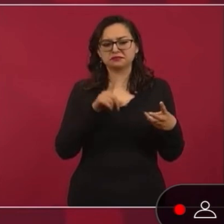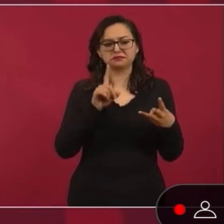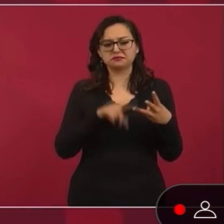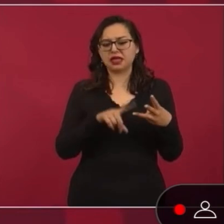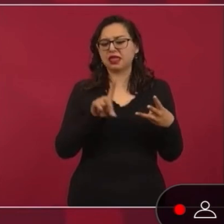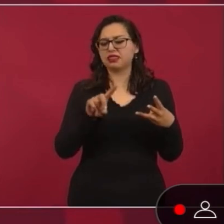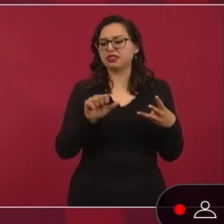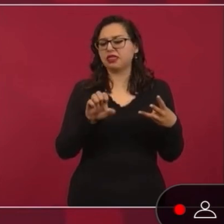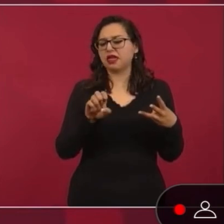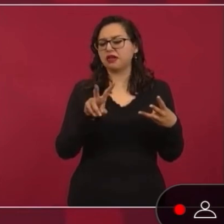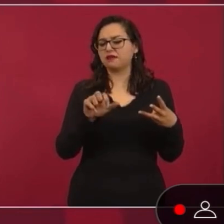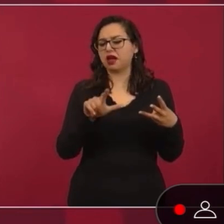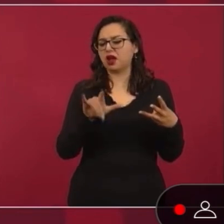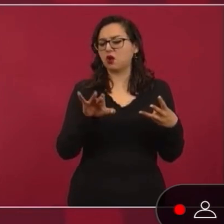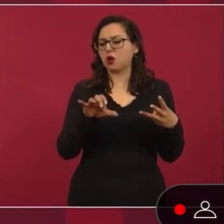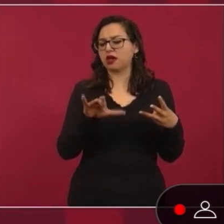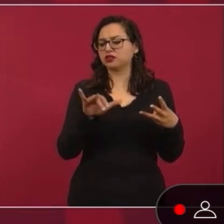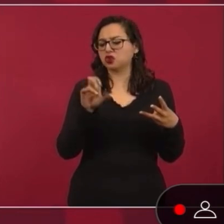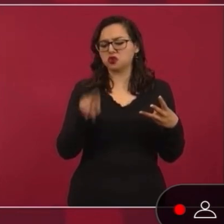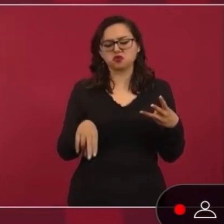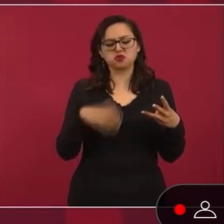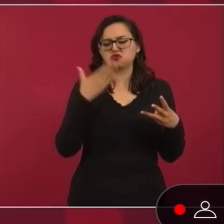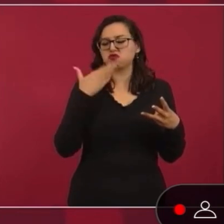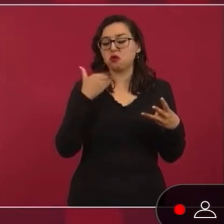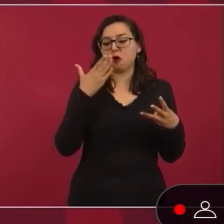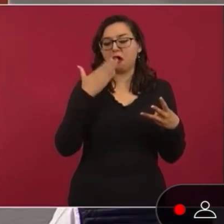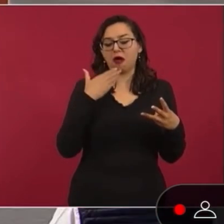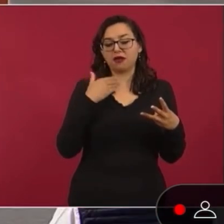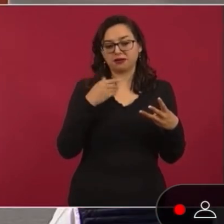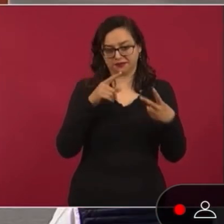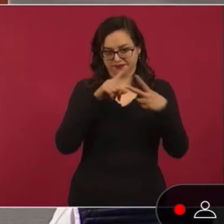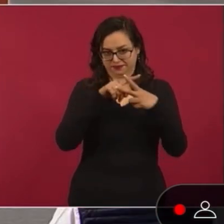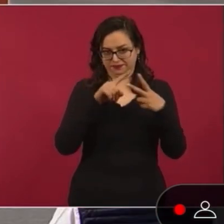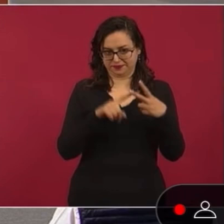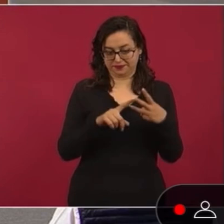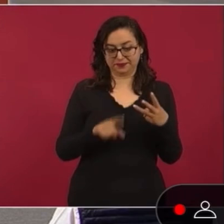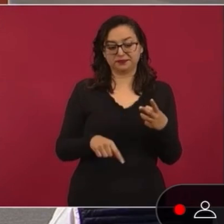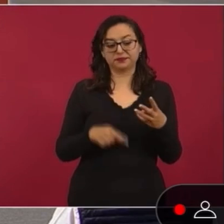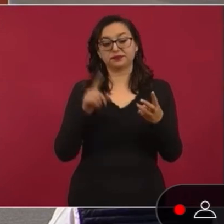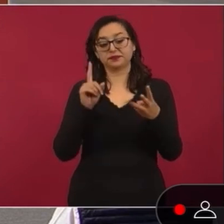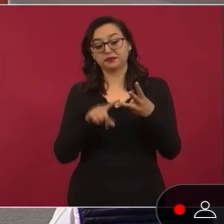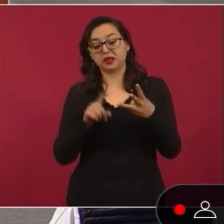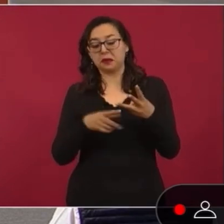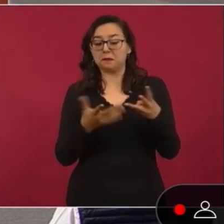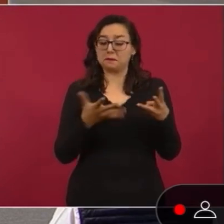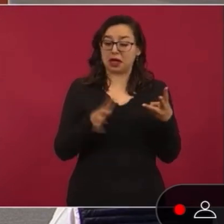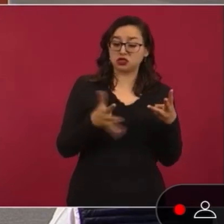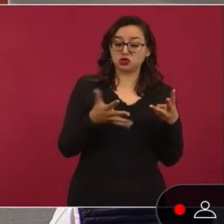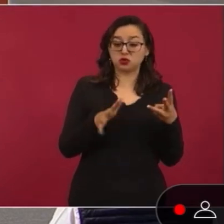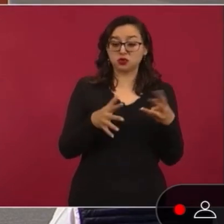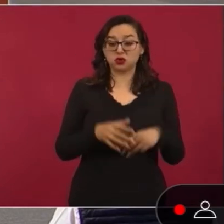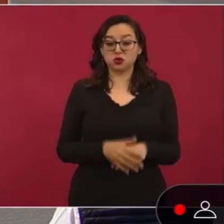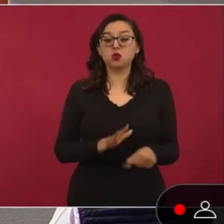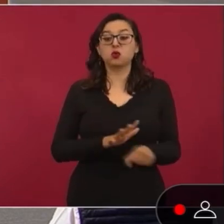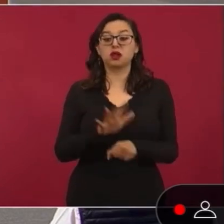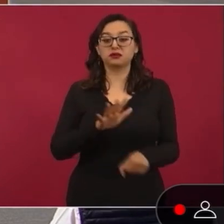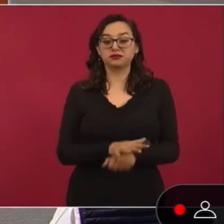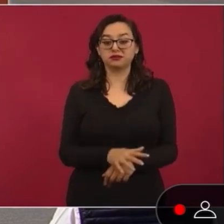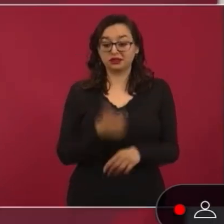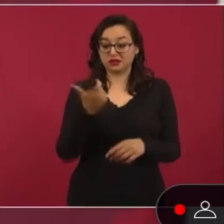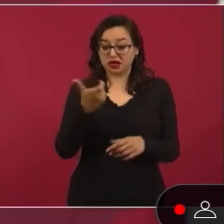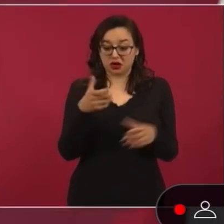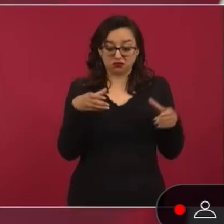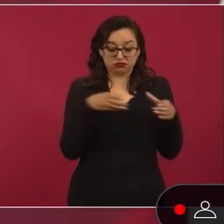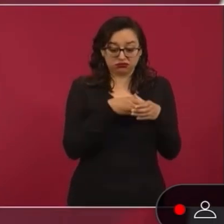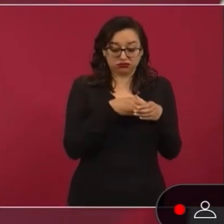Lo regular es que no había buena distribución de la riqueza.